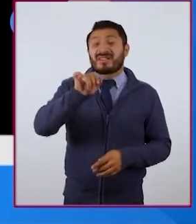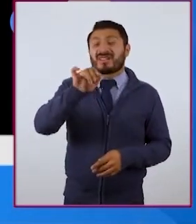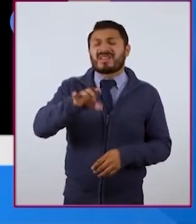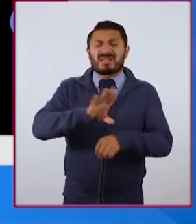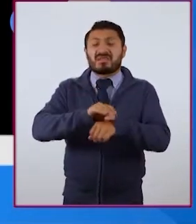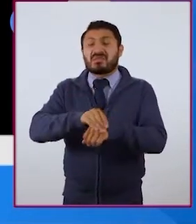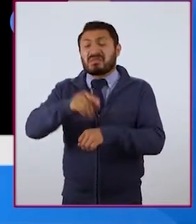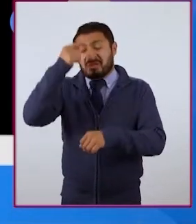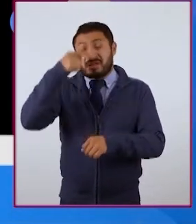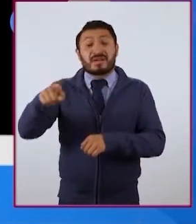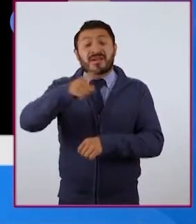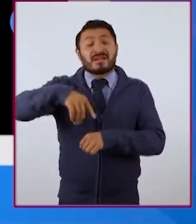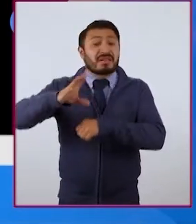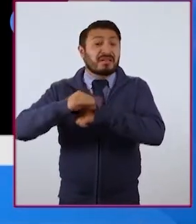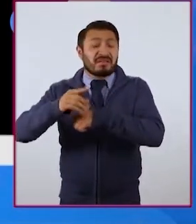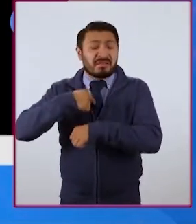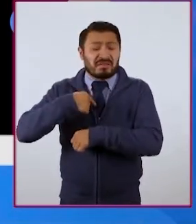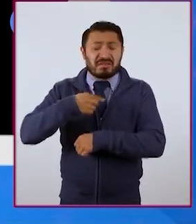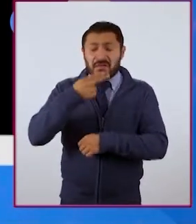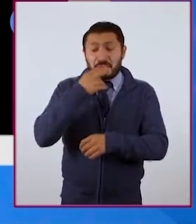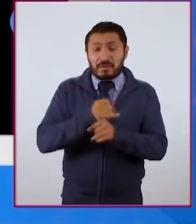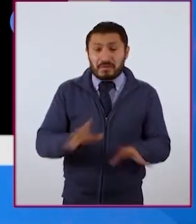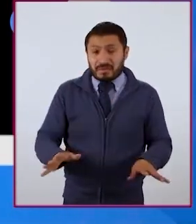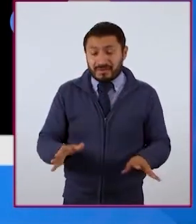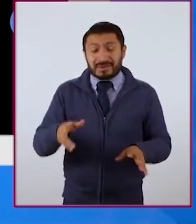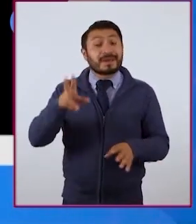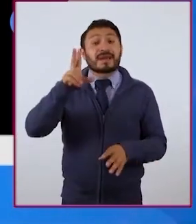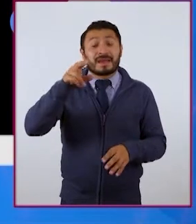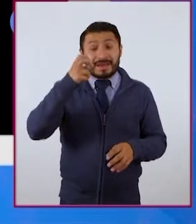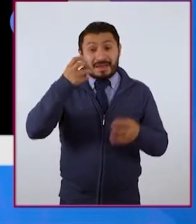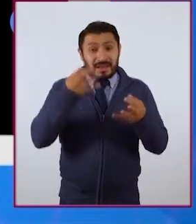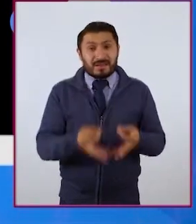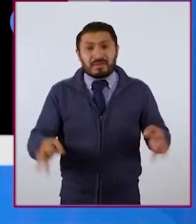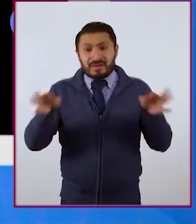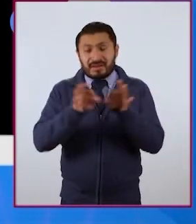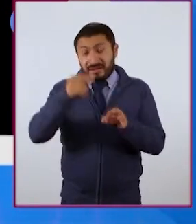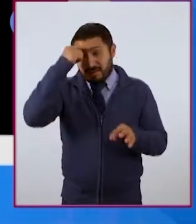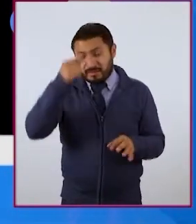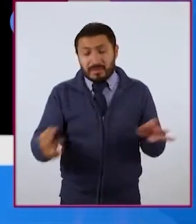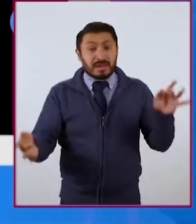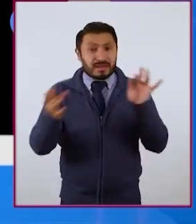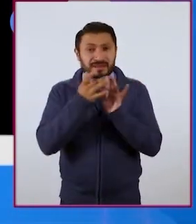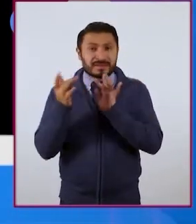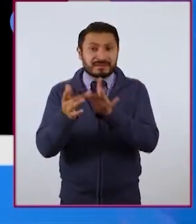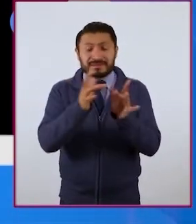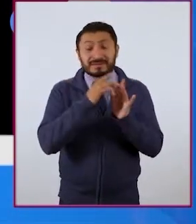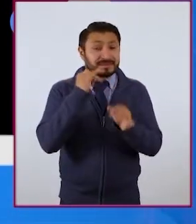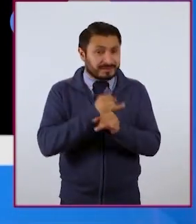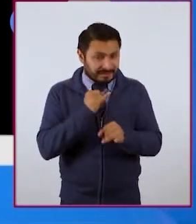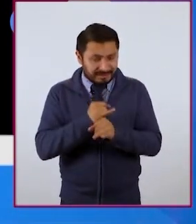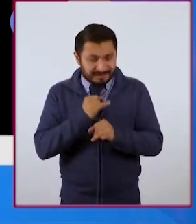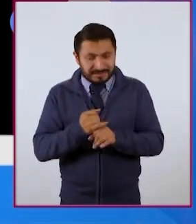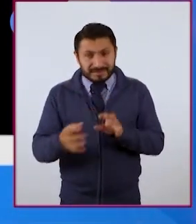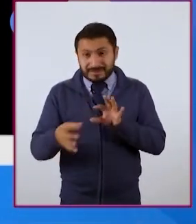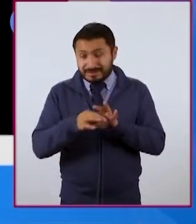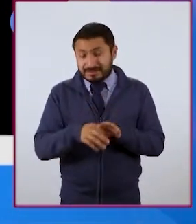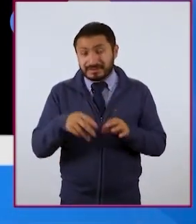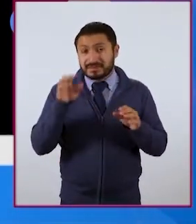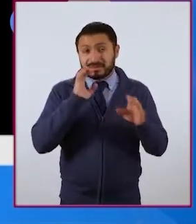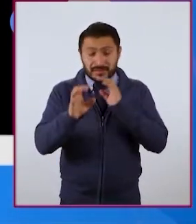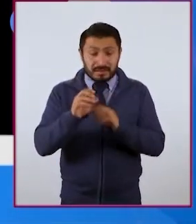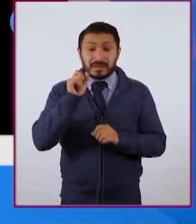que alguien más comparte la mía, es clave para relacionarnos en internet. Y, a su vez, también la seguridad